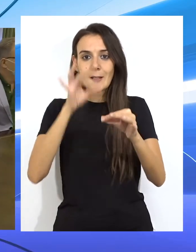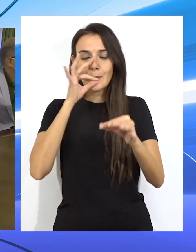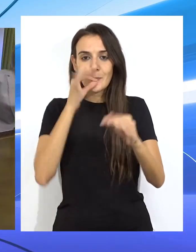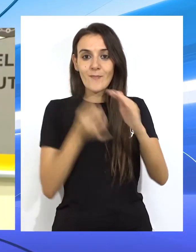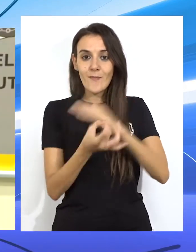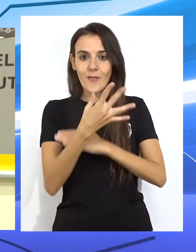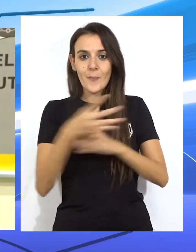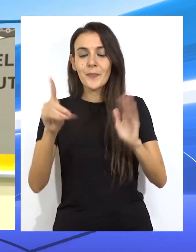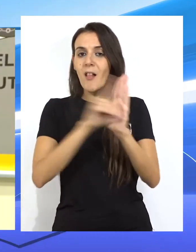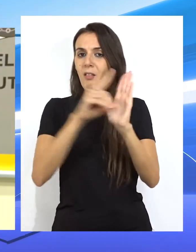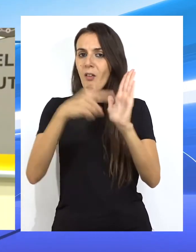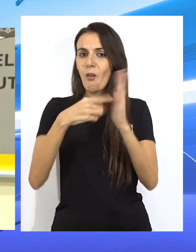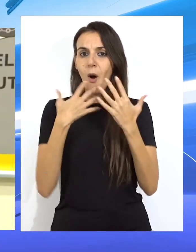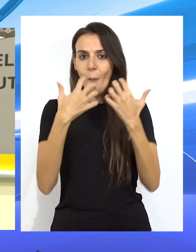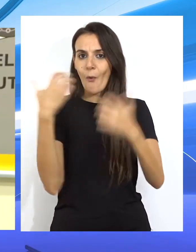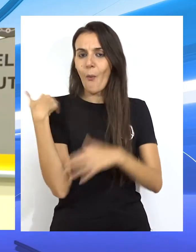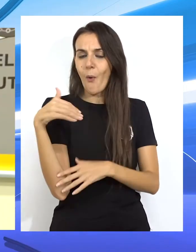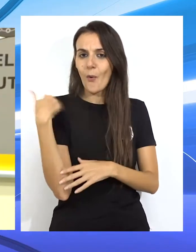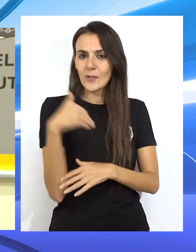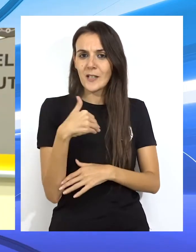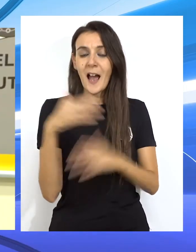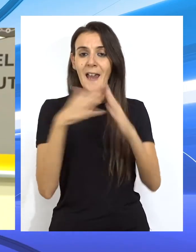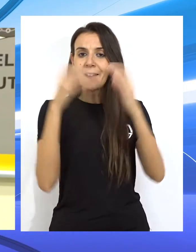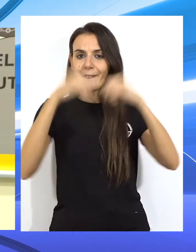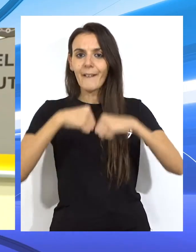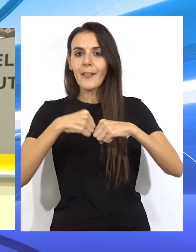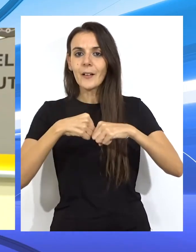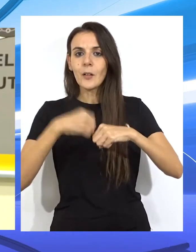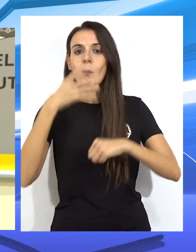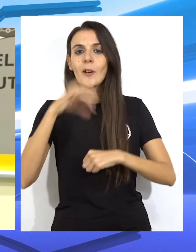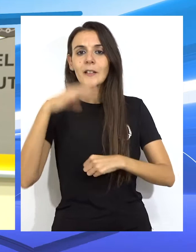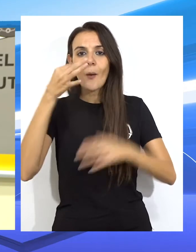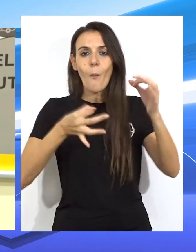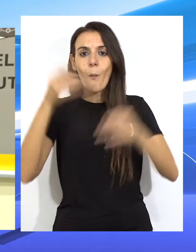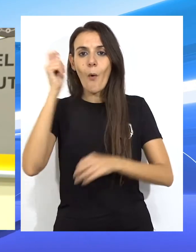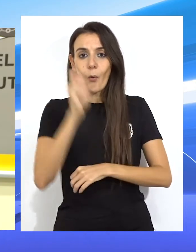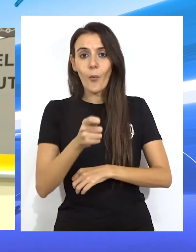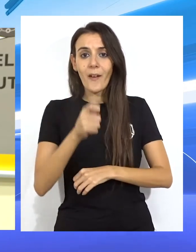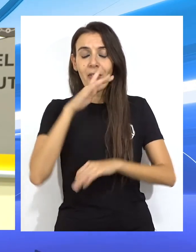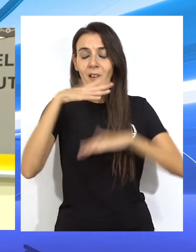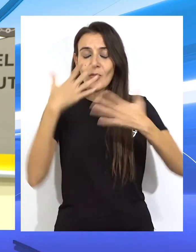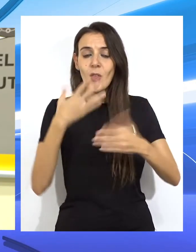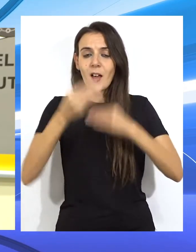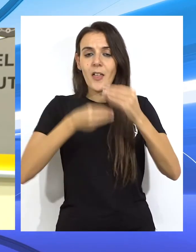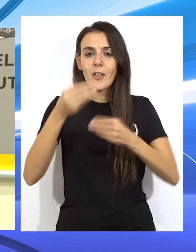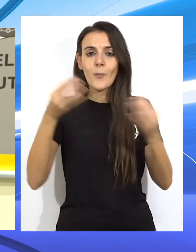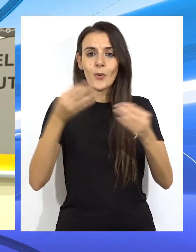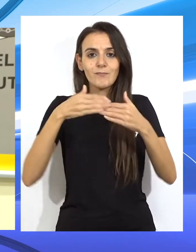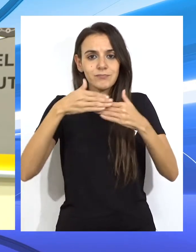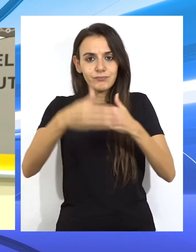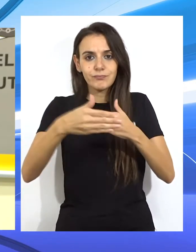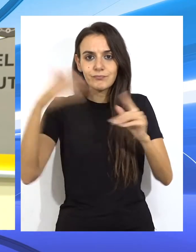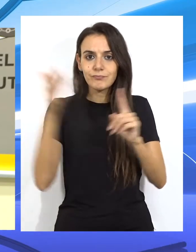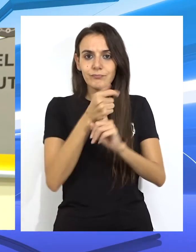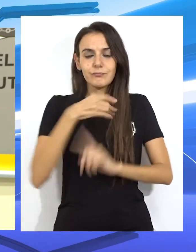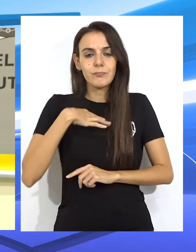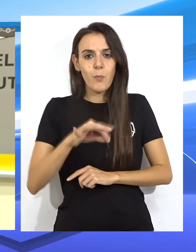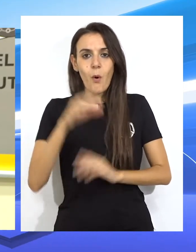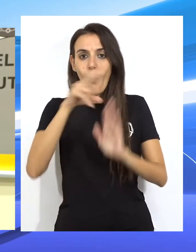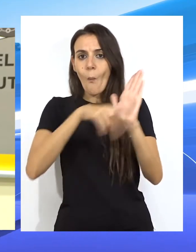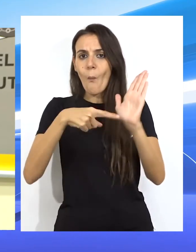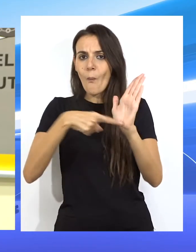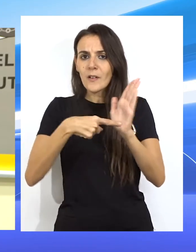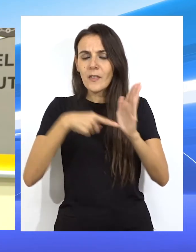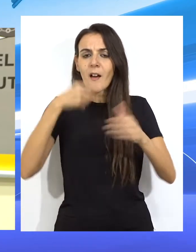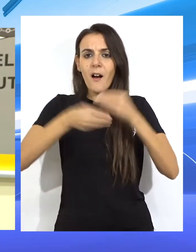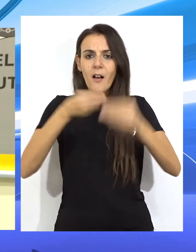septiembre. El decreto está aprobado y ratificado por el juez, con lo cual se va a llevar a cabo. Podremos tomar